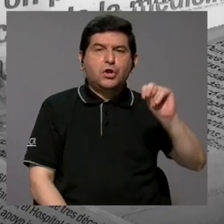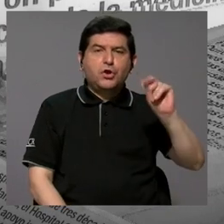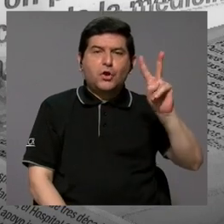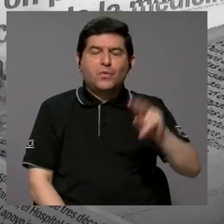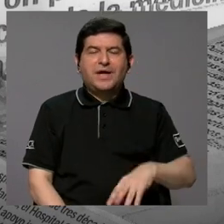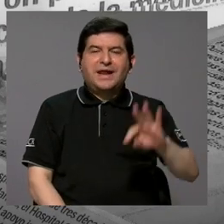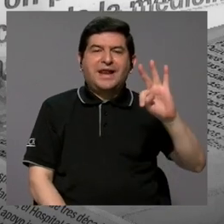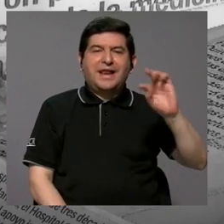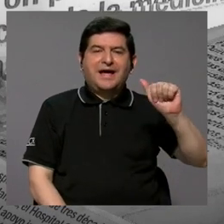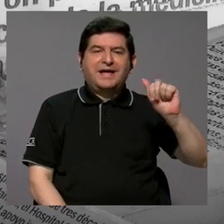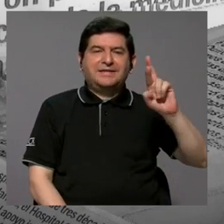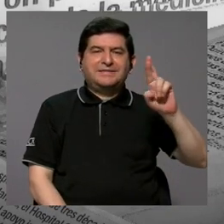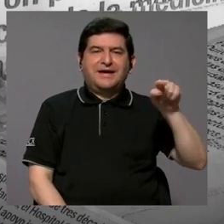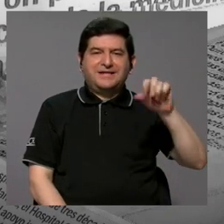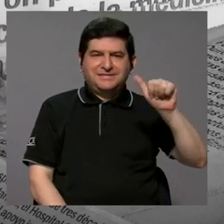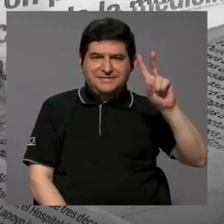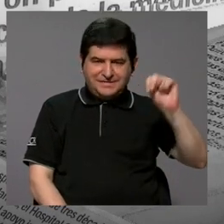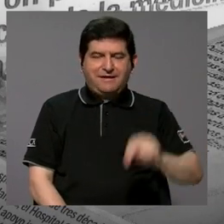Tarzán, ¿verdad?